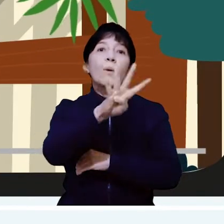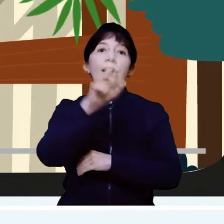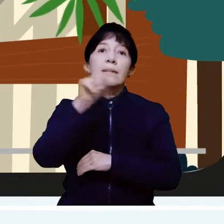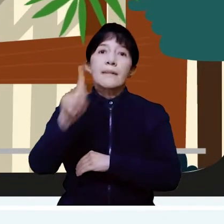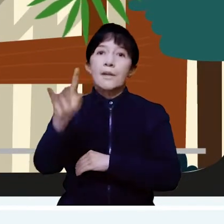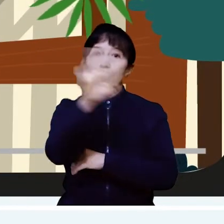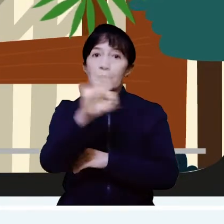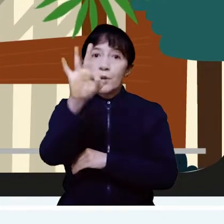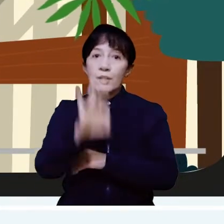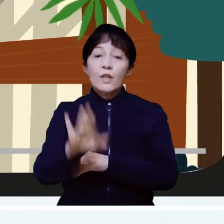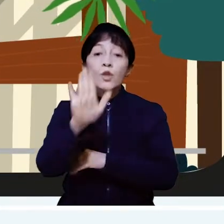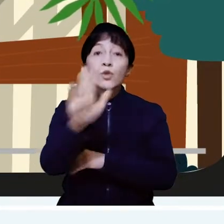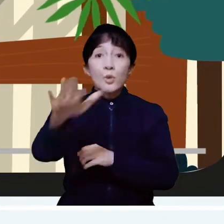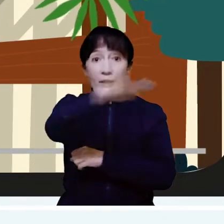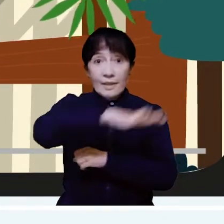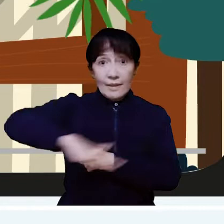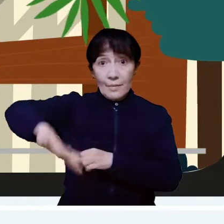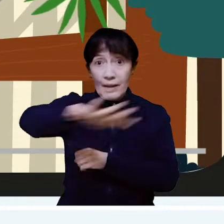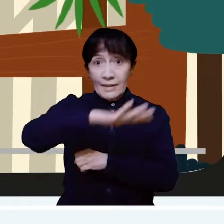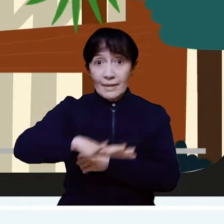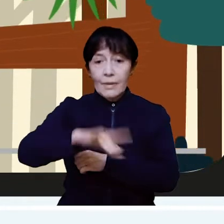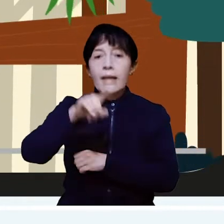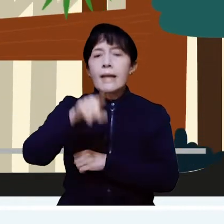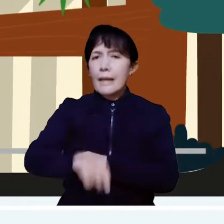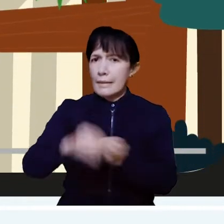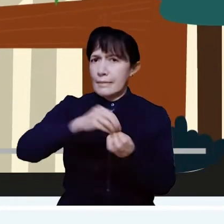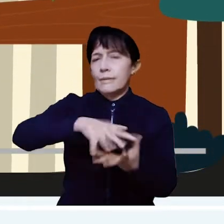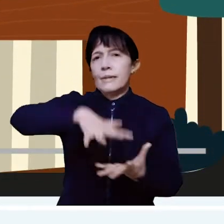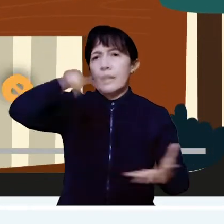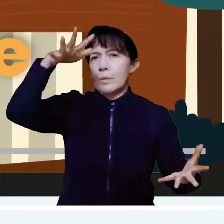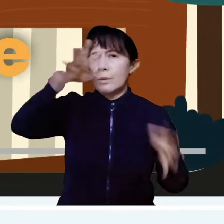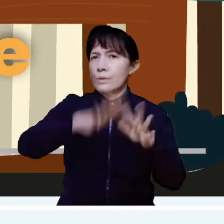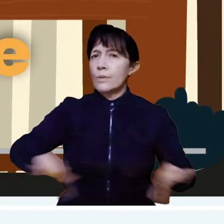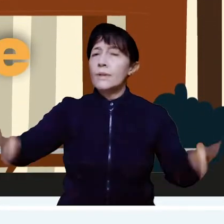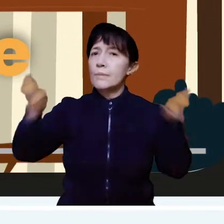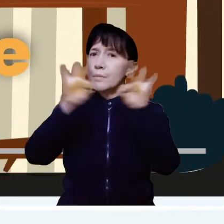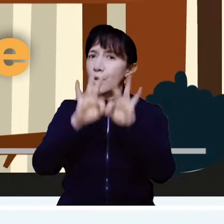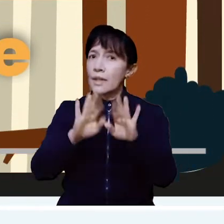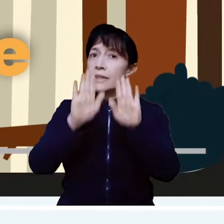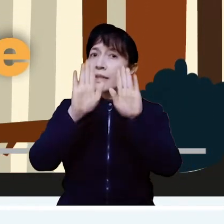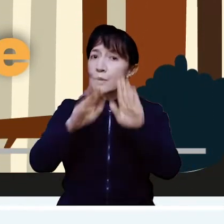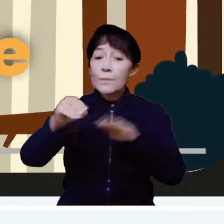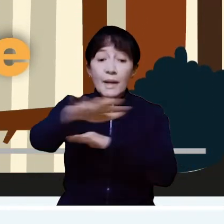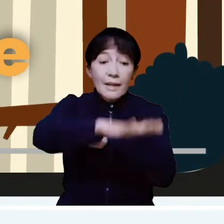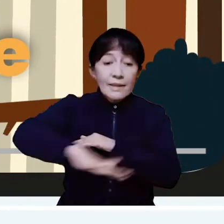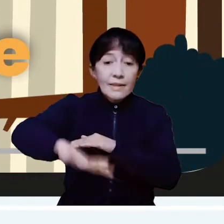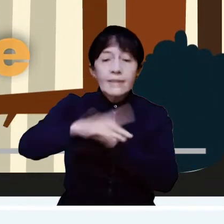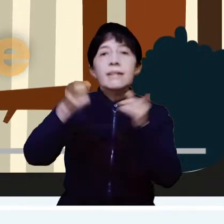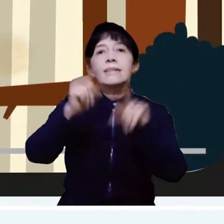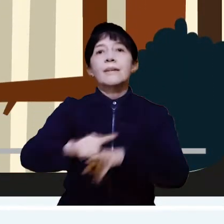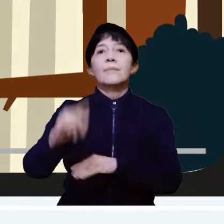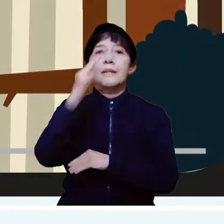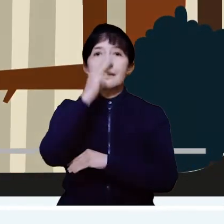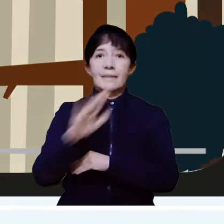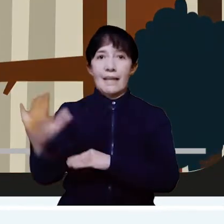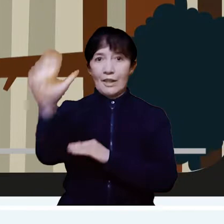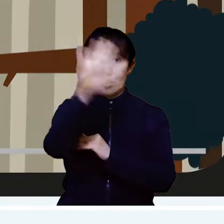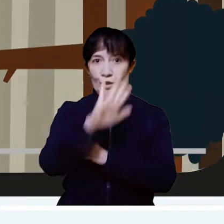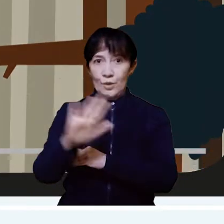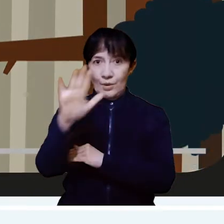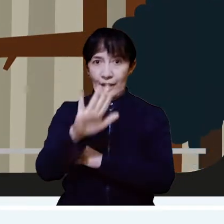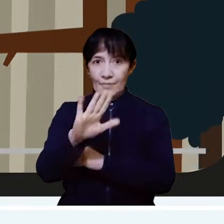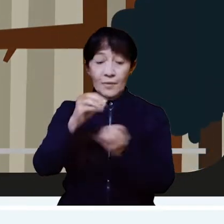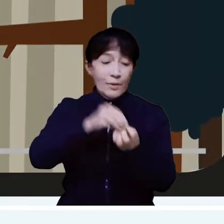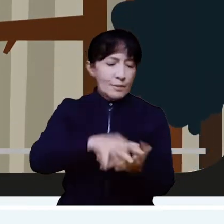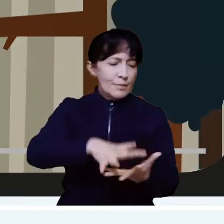% del total del Departamento, convirtiéndolo en un recurso ambiental clave, tanto a nivel regional como nacional,